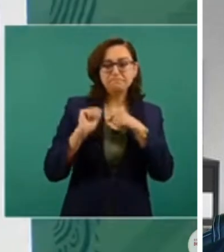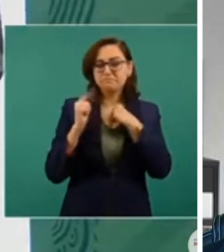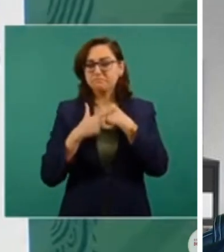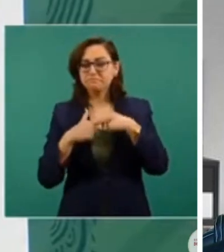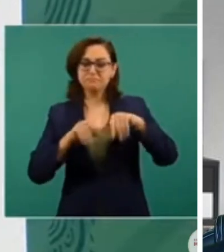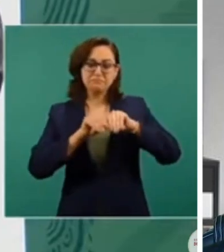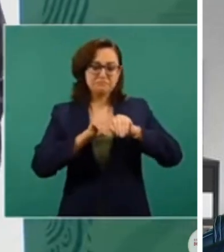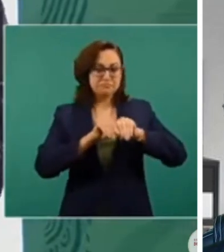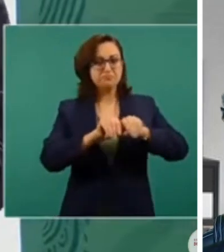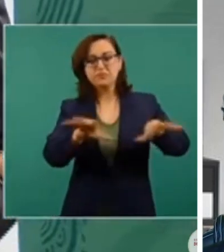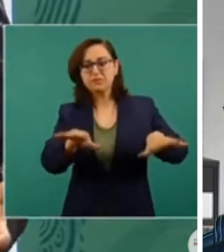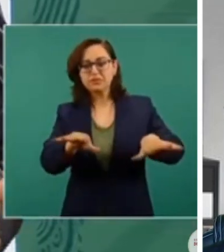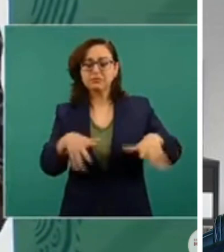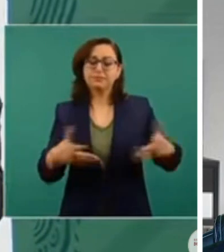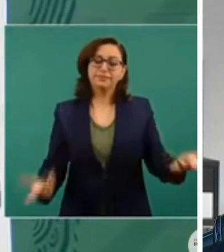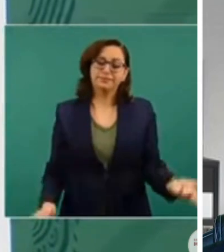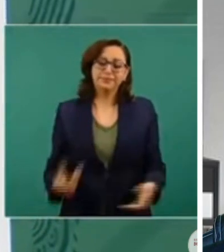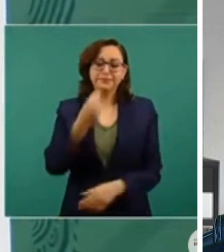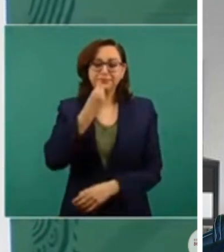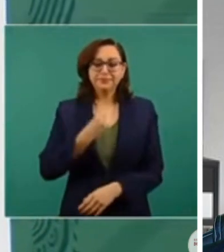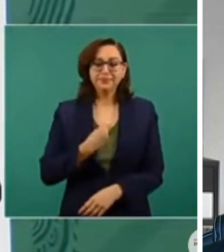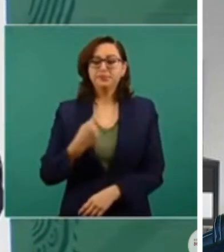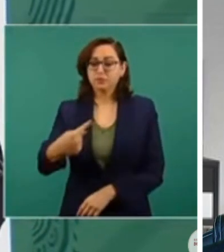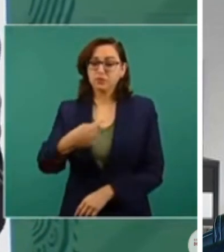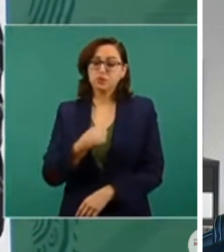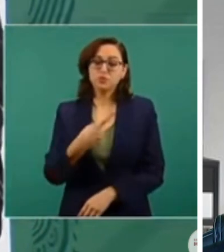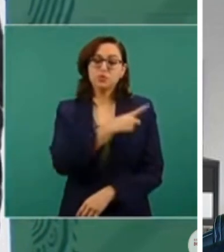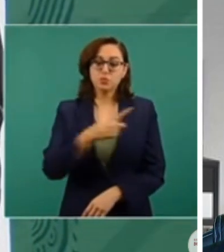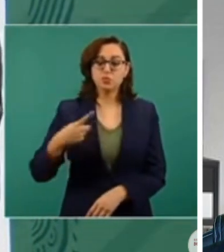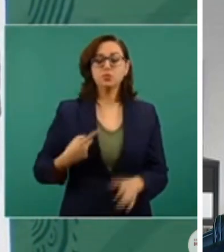pues yo voy a tener que aclarar, como ahora.